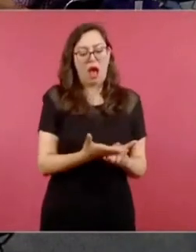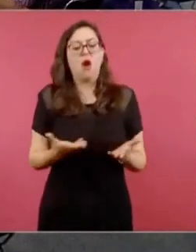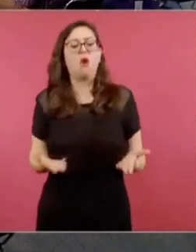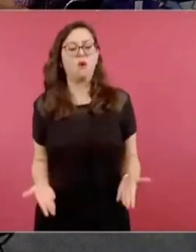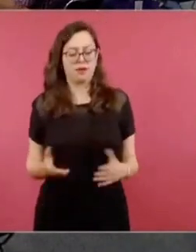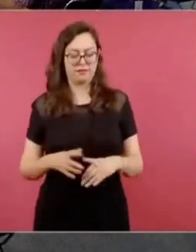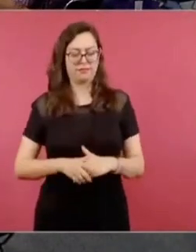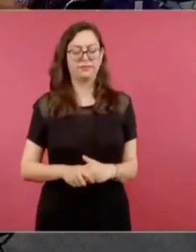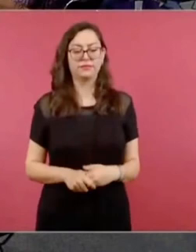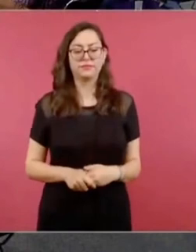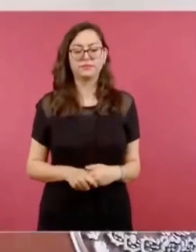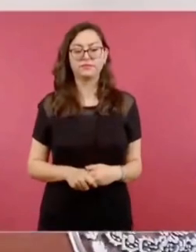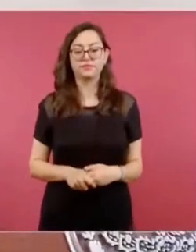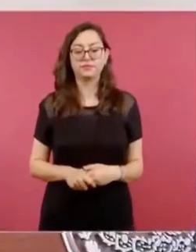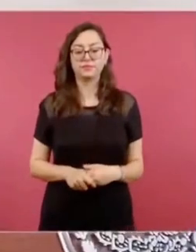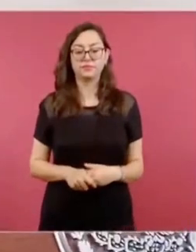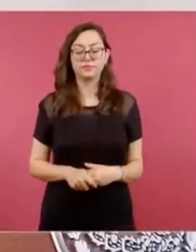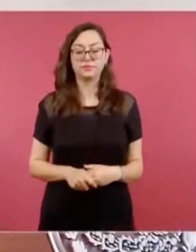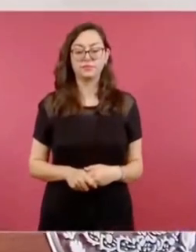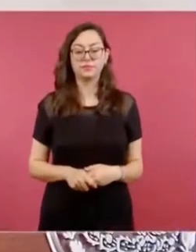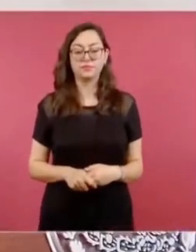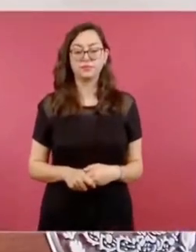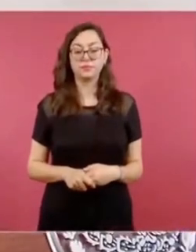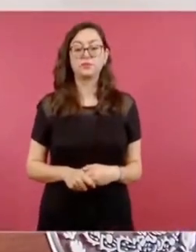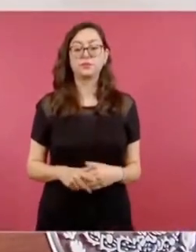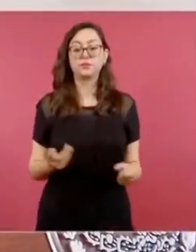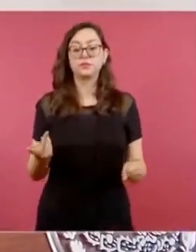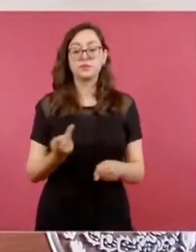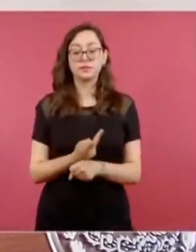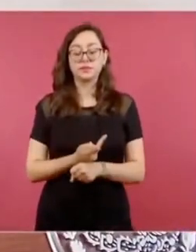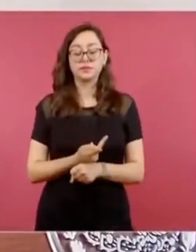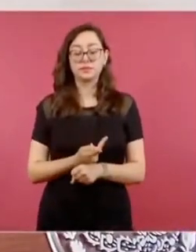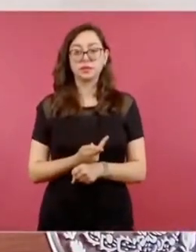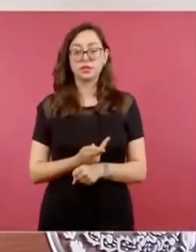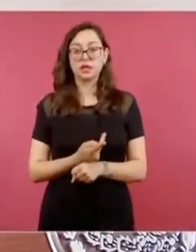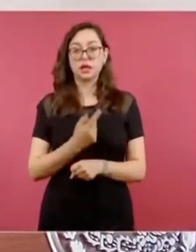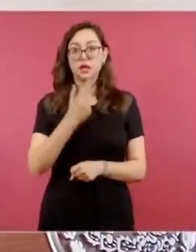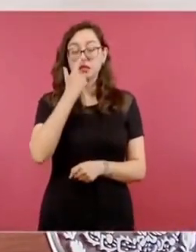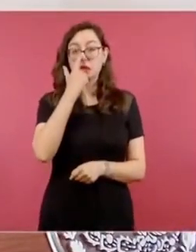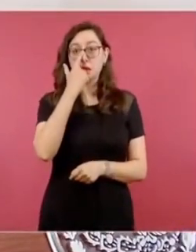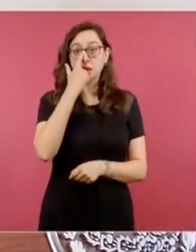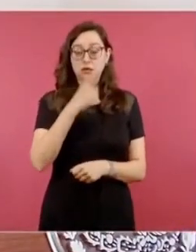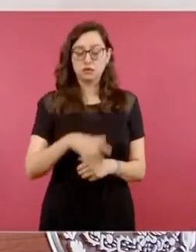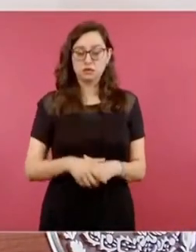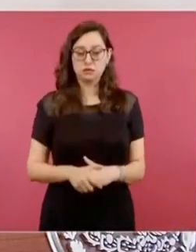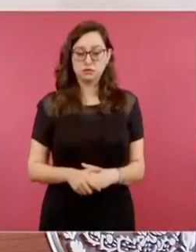que se utilizaban antes han sido